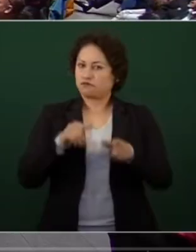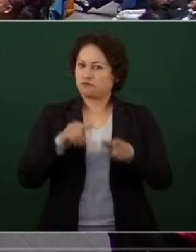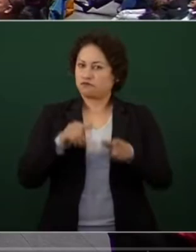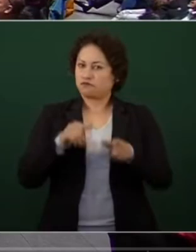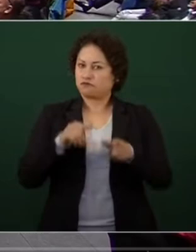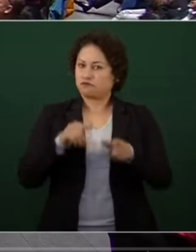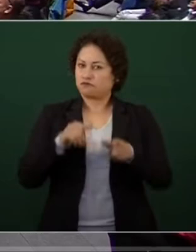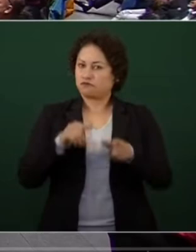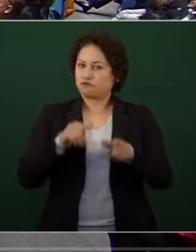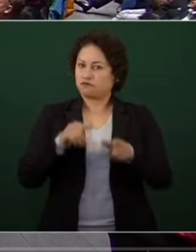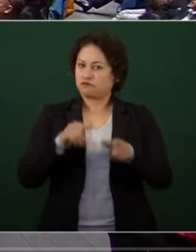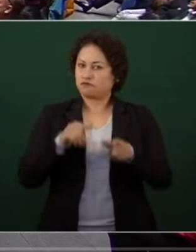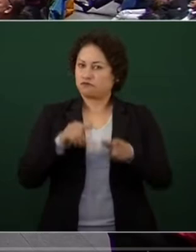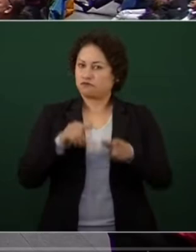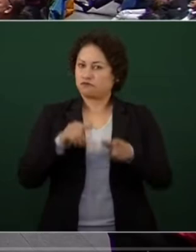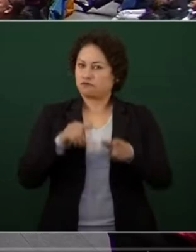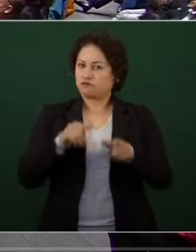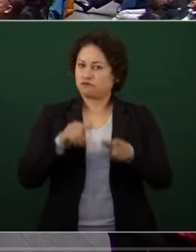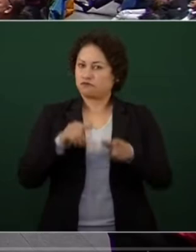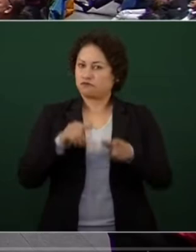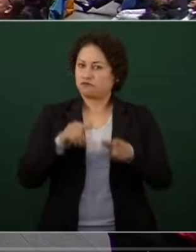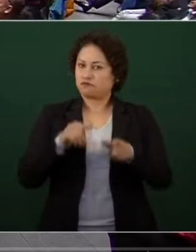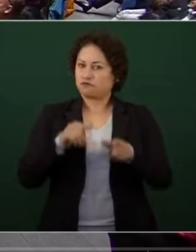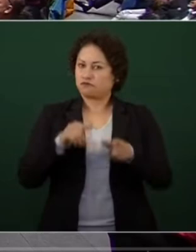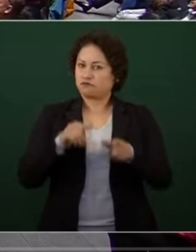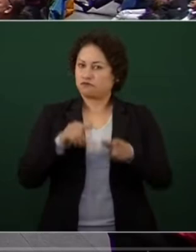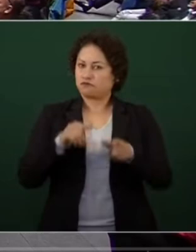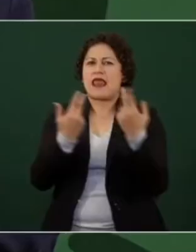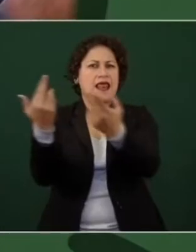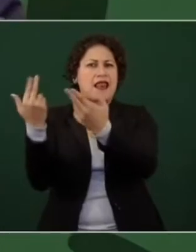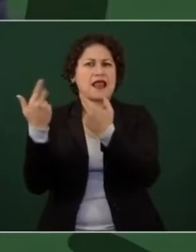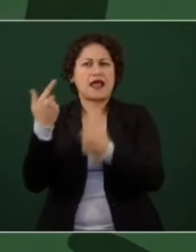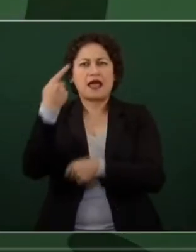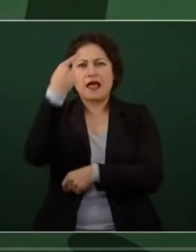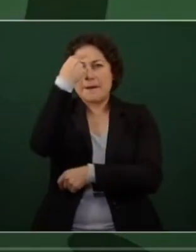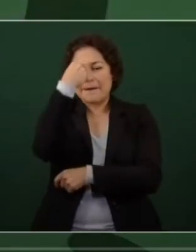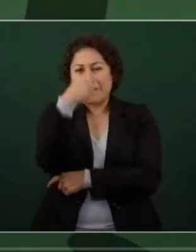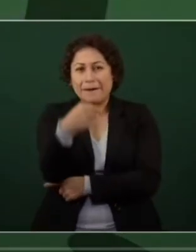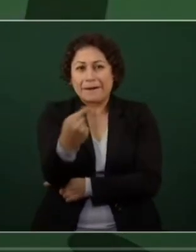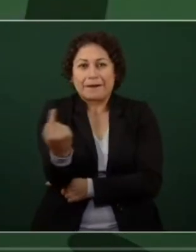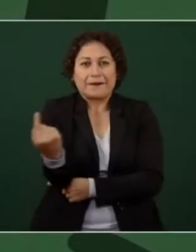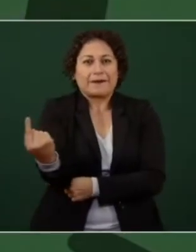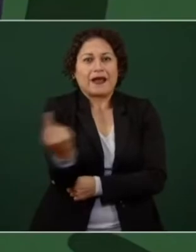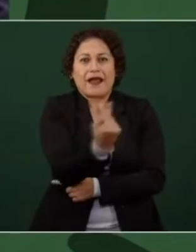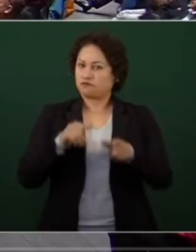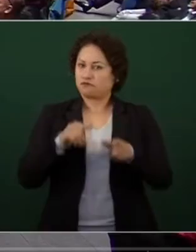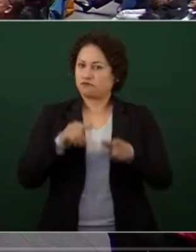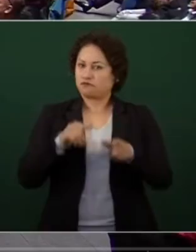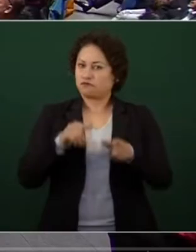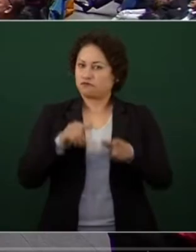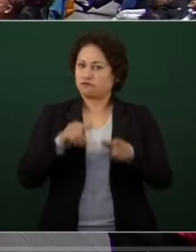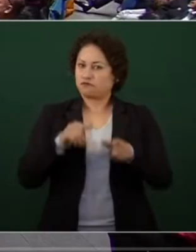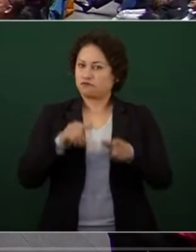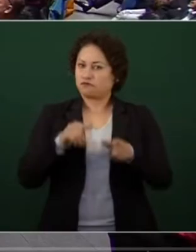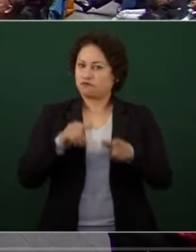rápidamente a escuchar al presidente de México vamos rápidamente amigos a